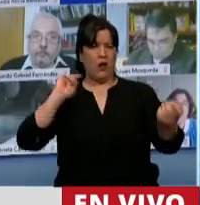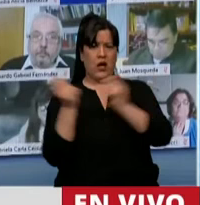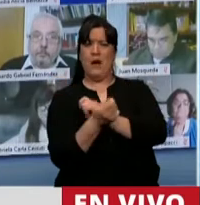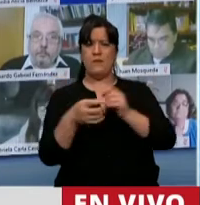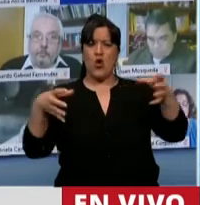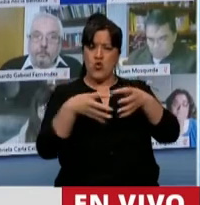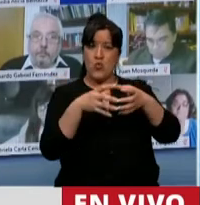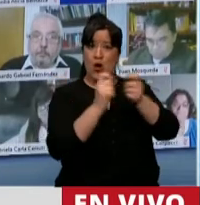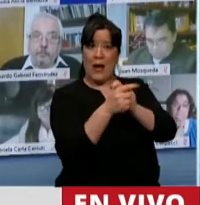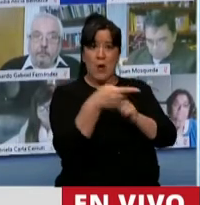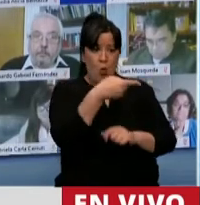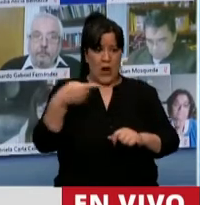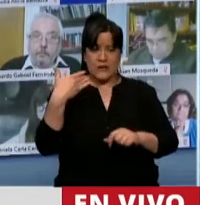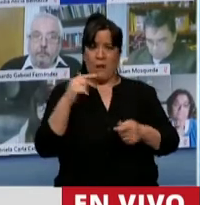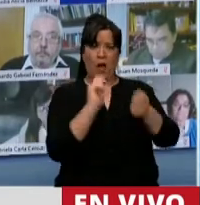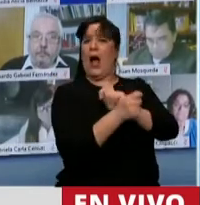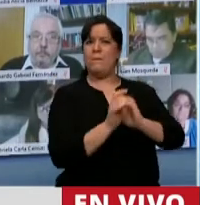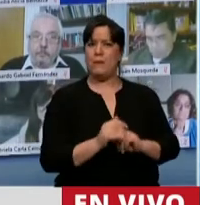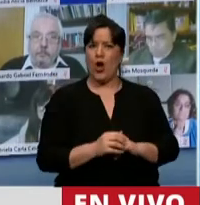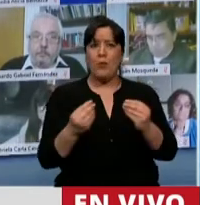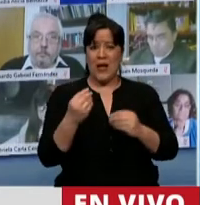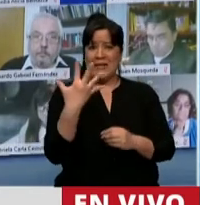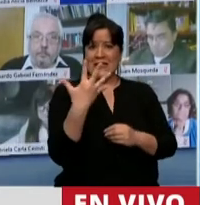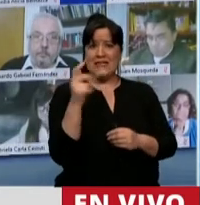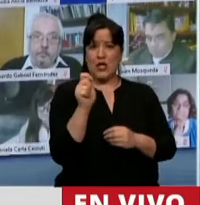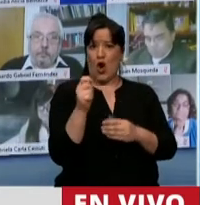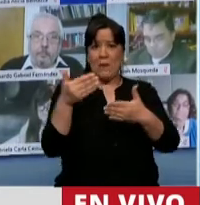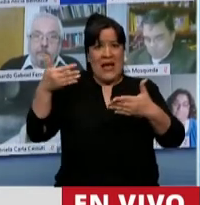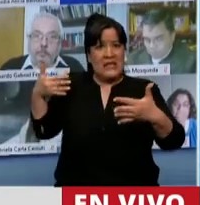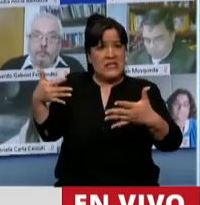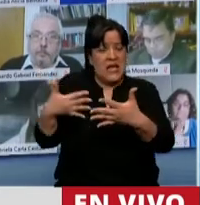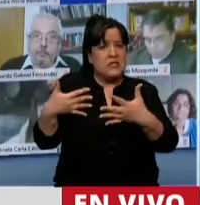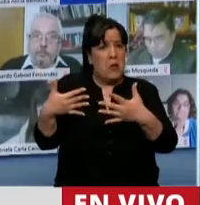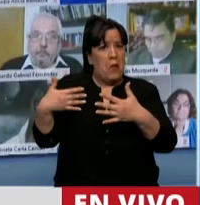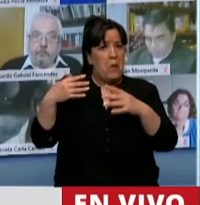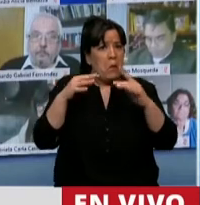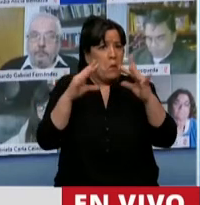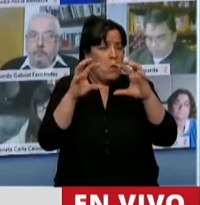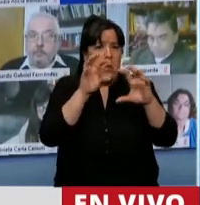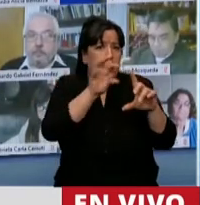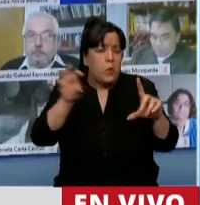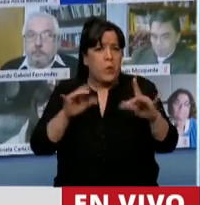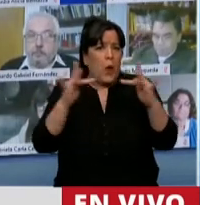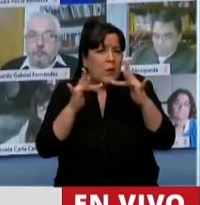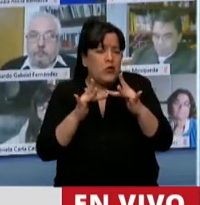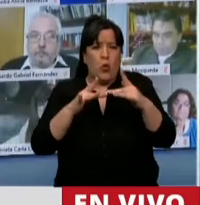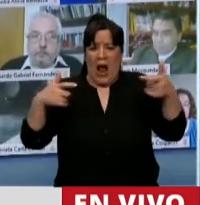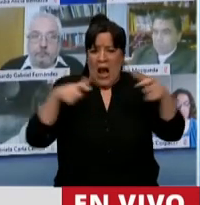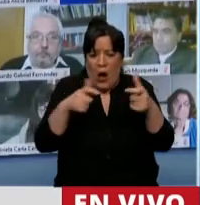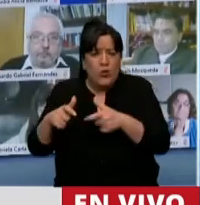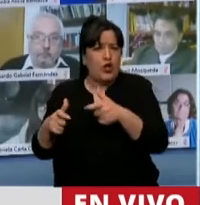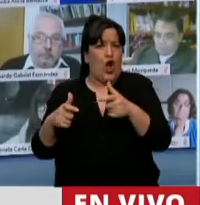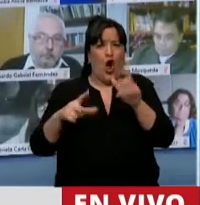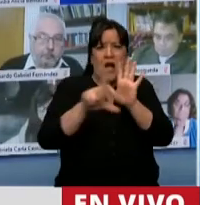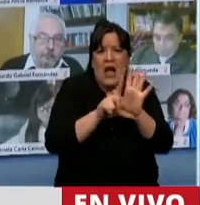hecho cambiemos en una semana. Porque hasta hace cinco meses, tuvimos cinco meses funcionando, teniendo todas esas sesiones, esas reuniones,